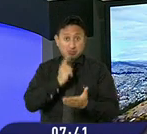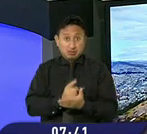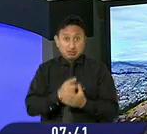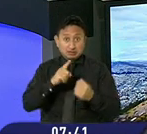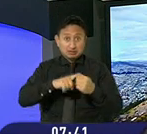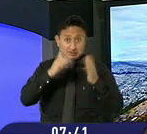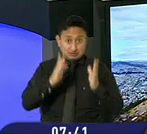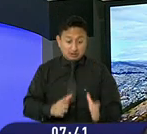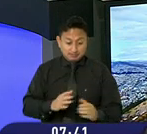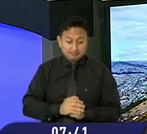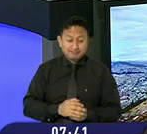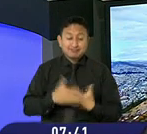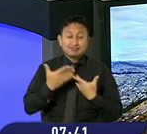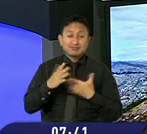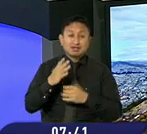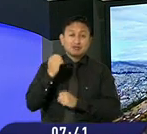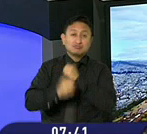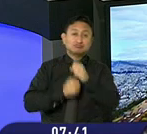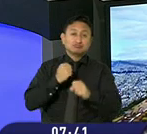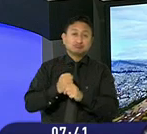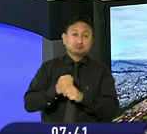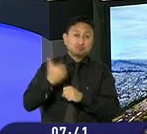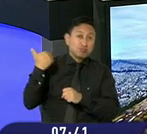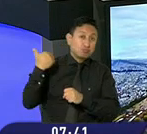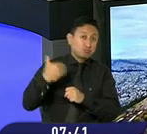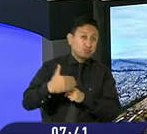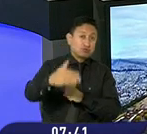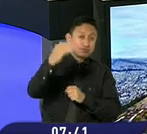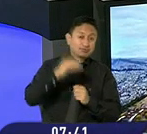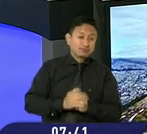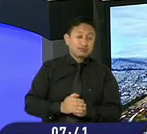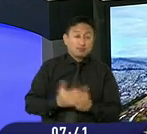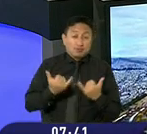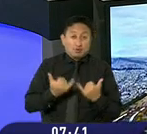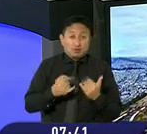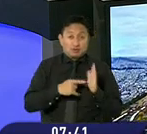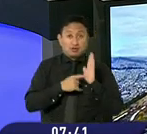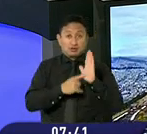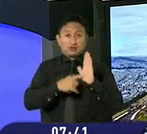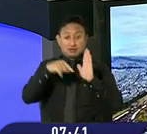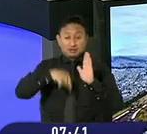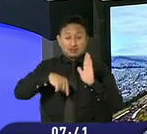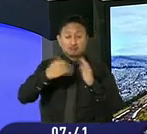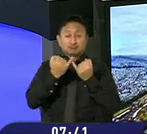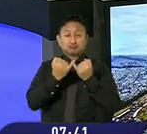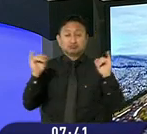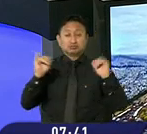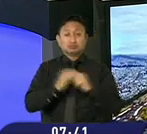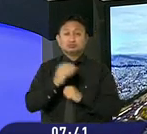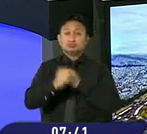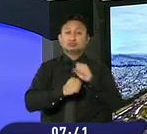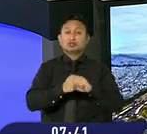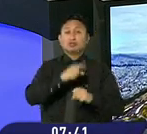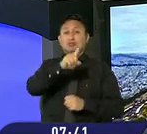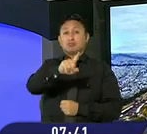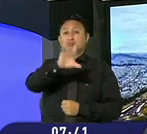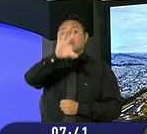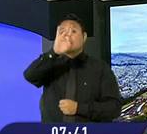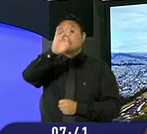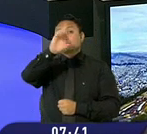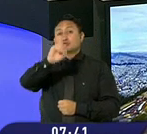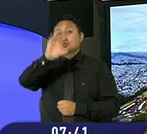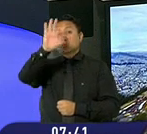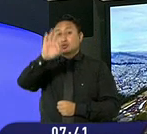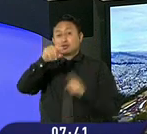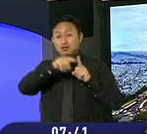Aunque han pasado muchos de estos hechos desapercibidos, esta gesta que le vamos a contar que es independista en el año mil ochocientos nueve al mil